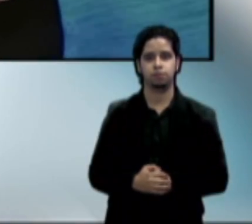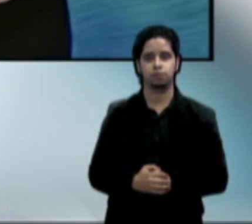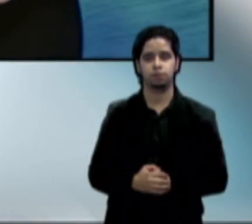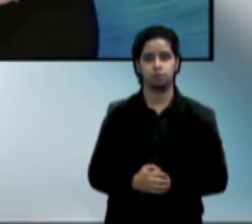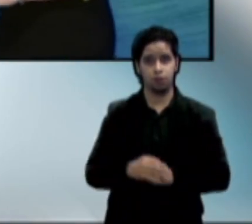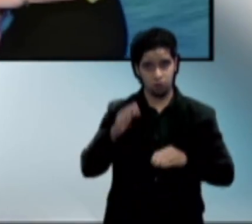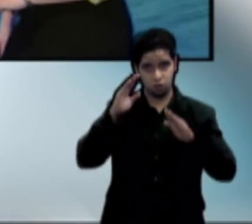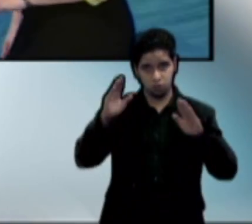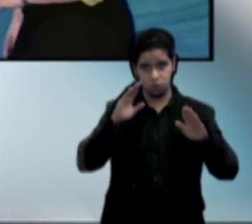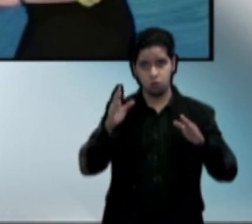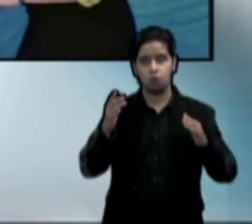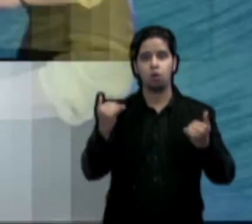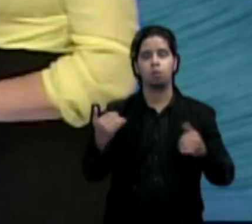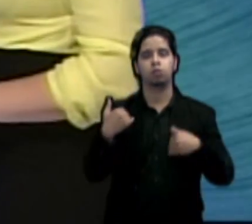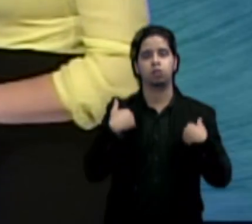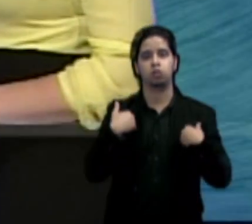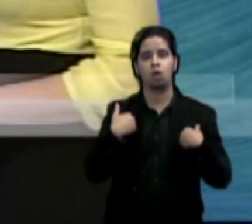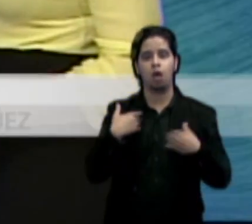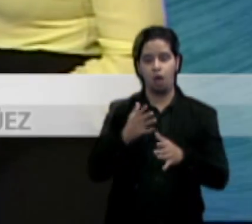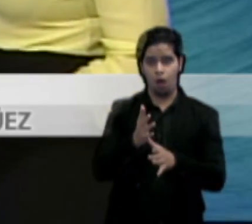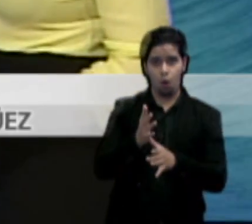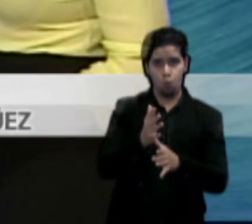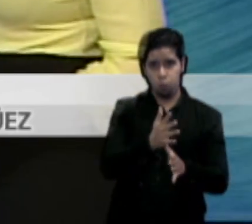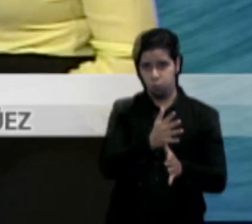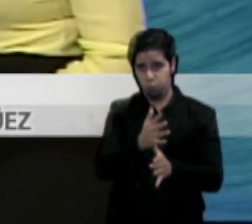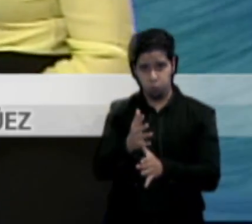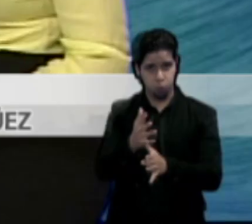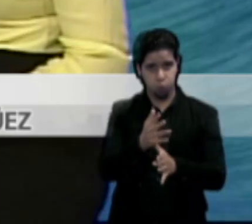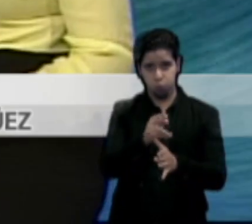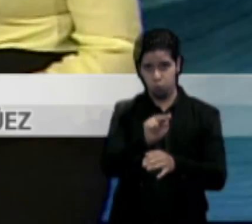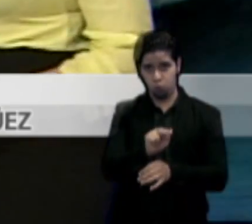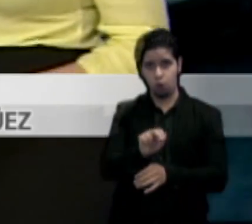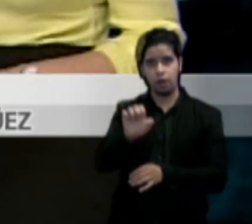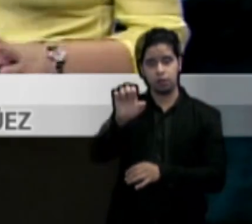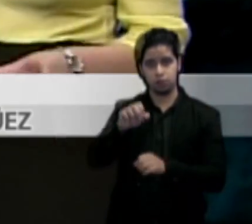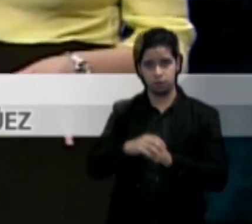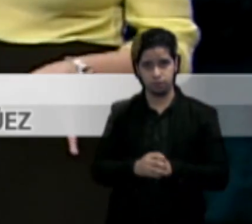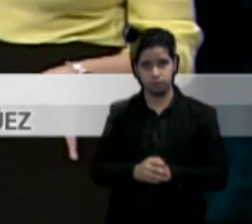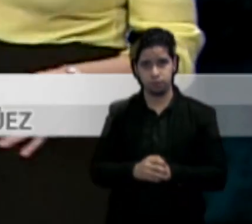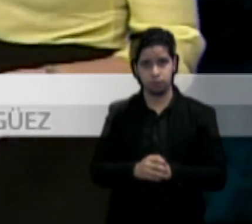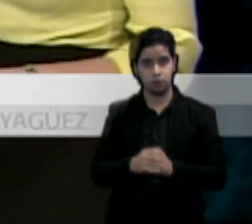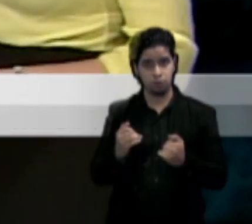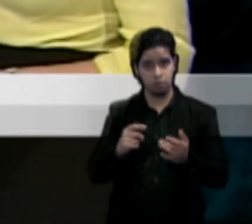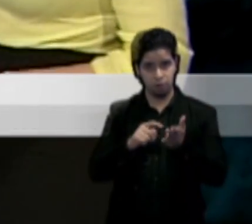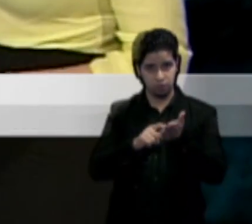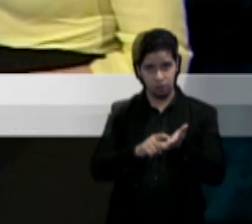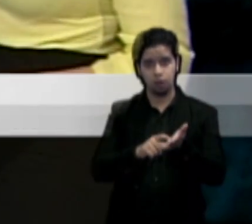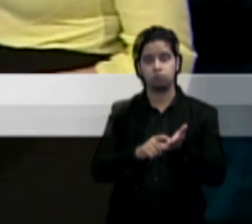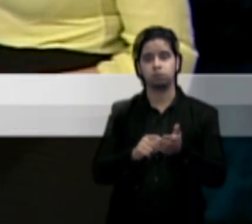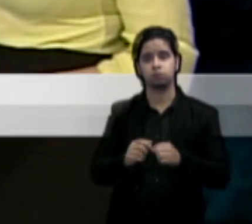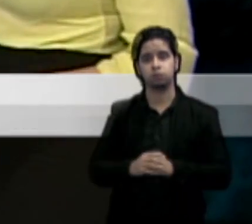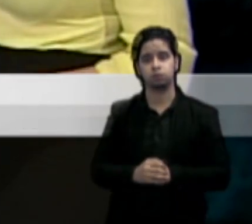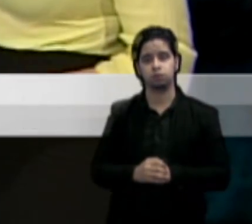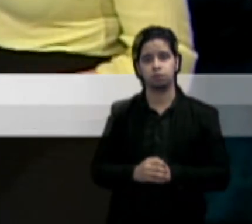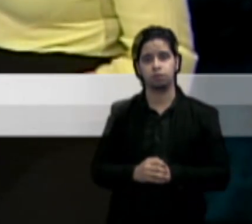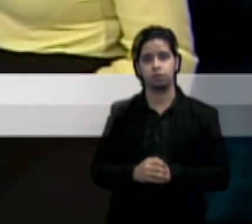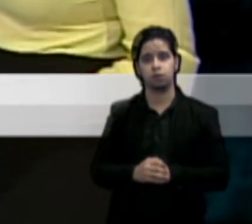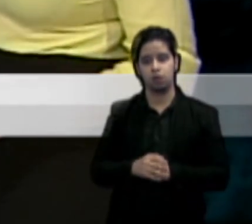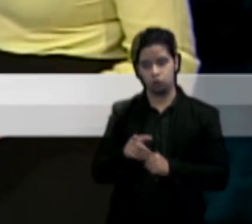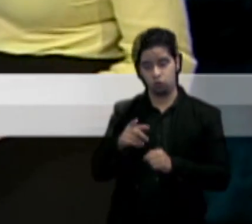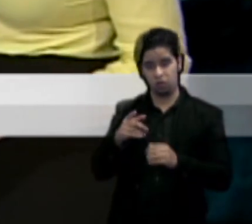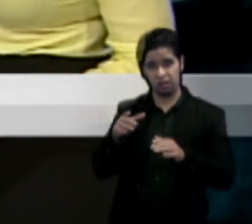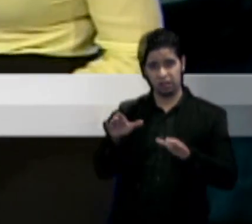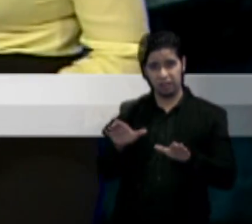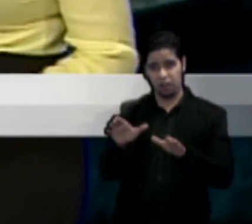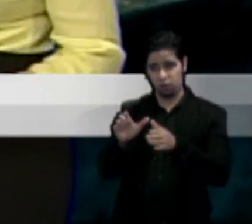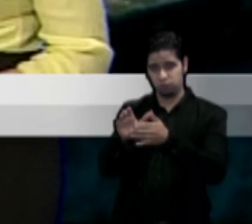televidentes. Hoy hemos tenido el viento soplando mayormente del noreste. Un efecto bien marcado de la brisa marina y ha sido el precursor de esos aguaceros que